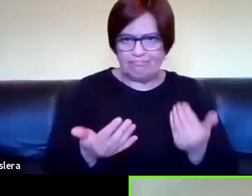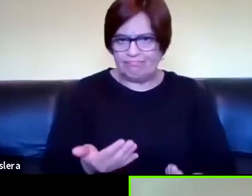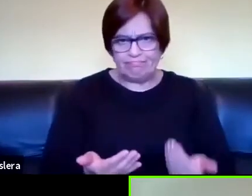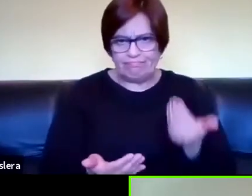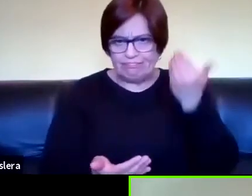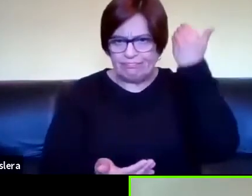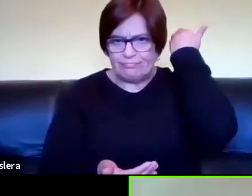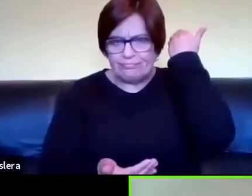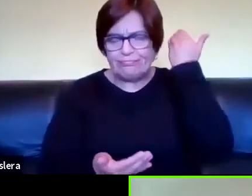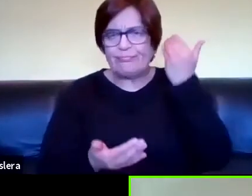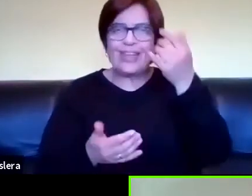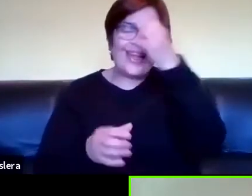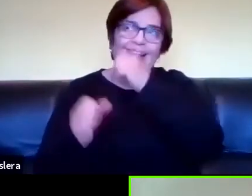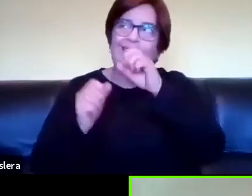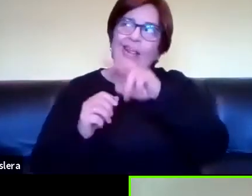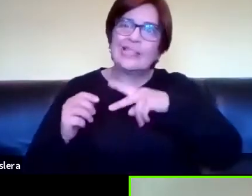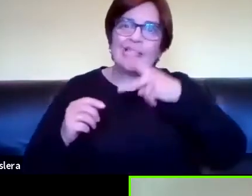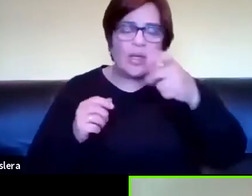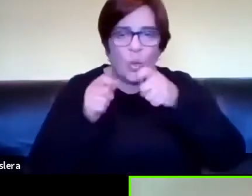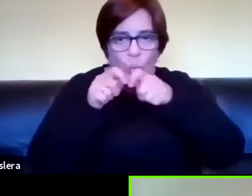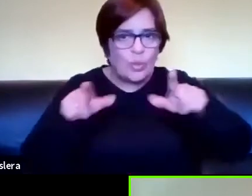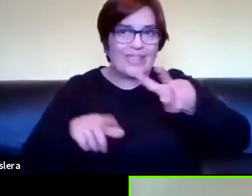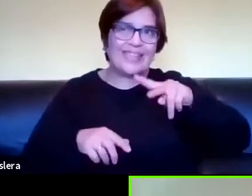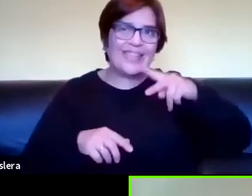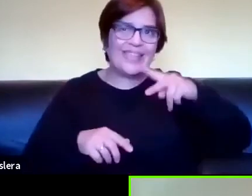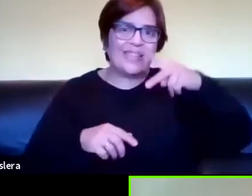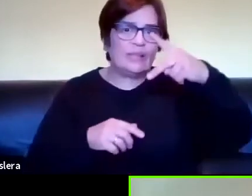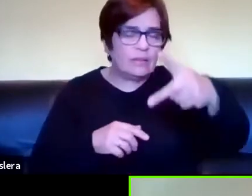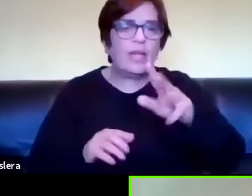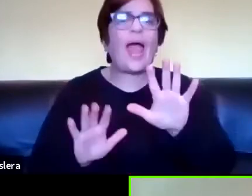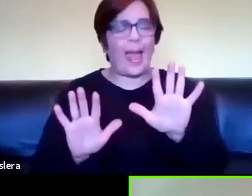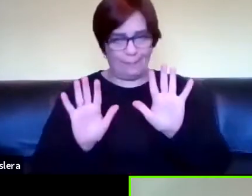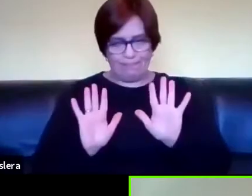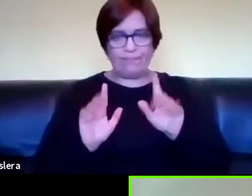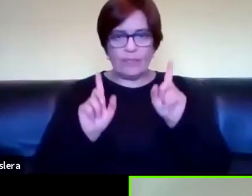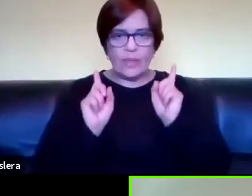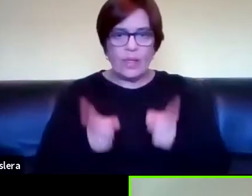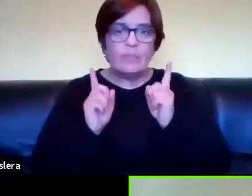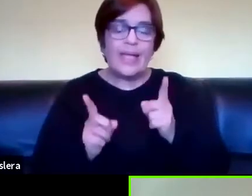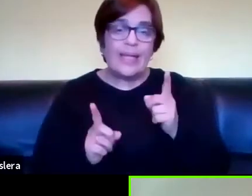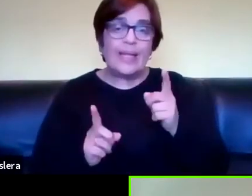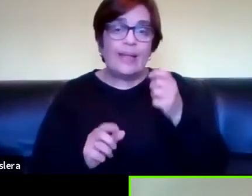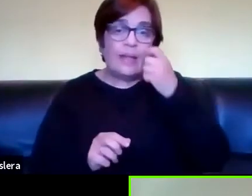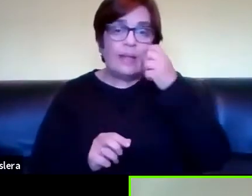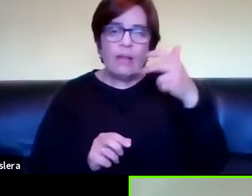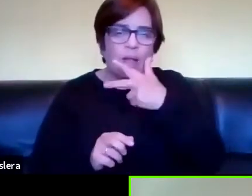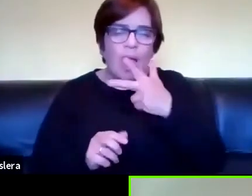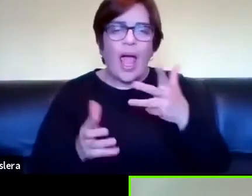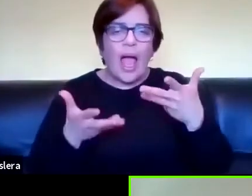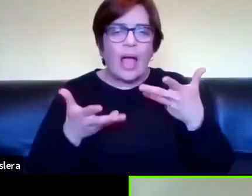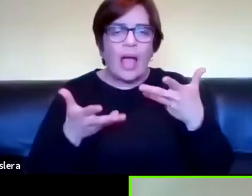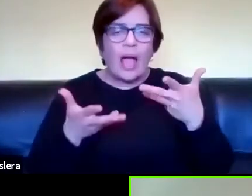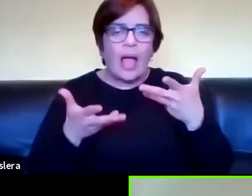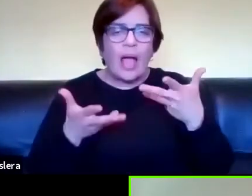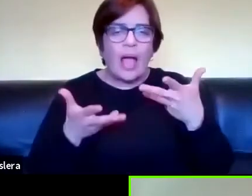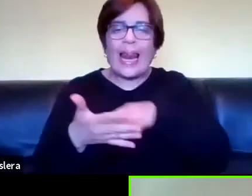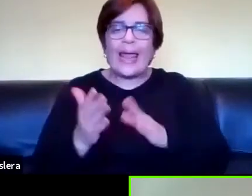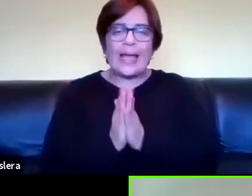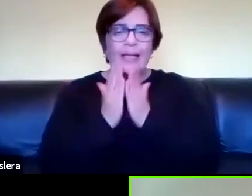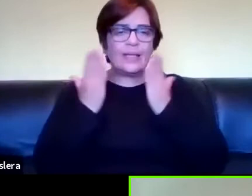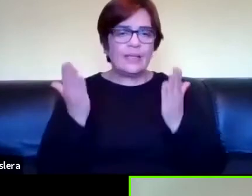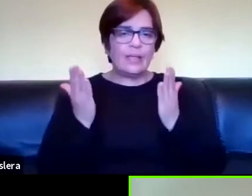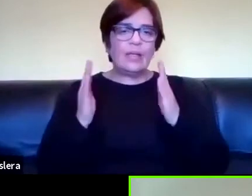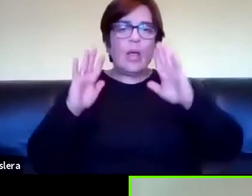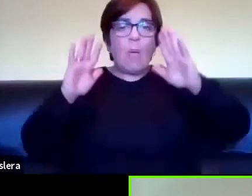tecnología de segunda lengua ah y los testigos de Jehová también lo que promueve es la lectura de la Biblia en la propia